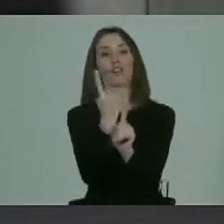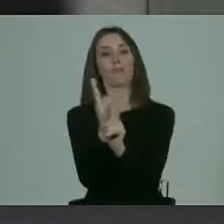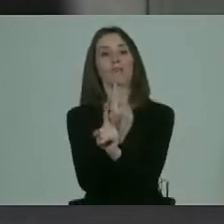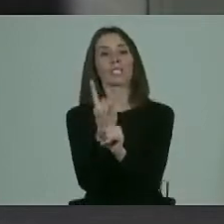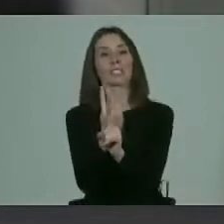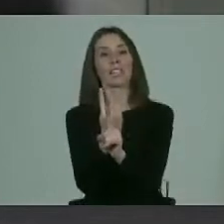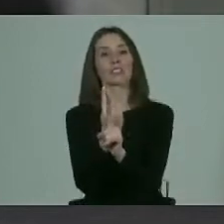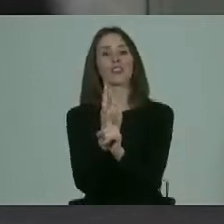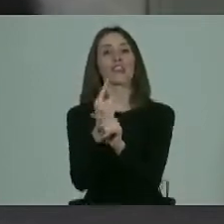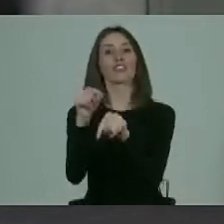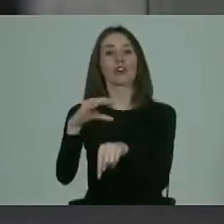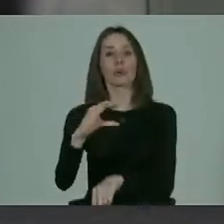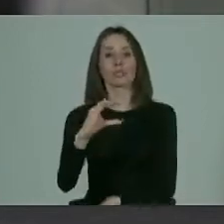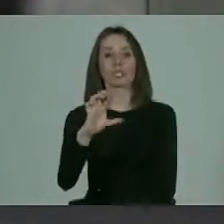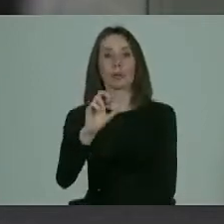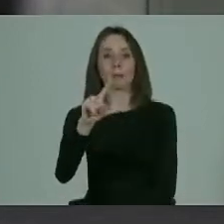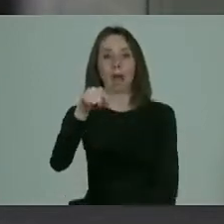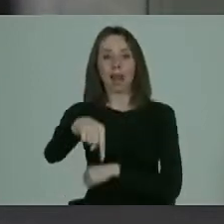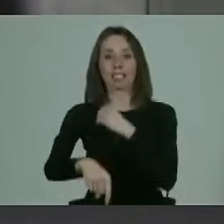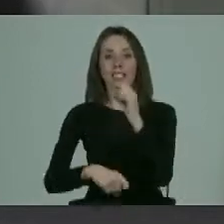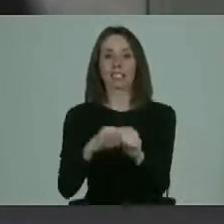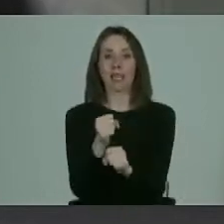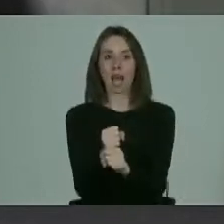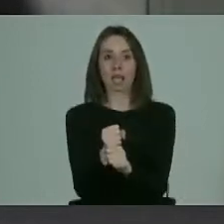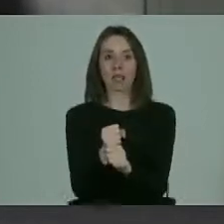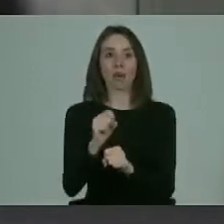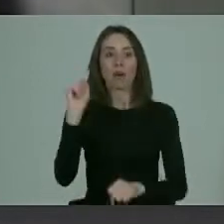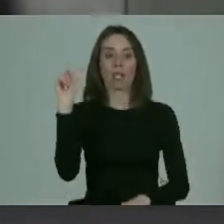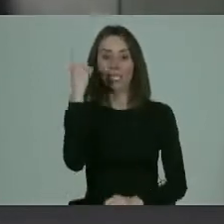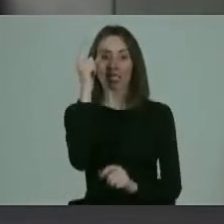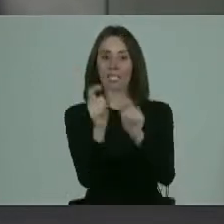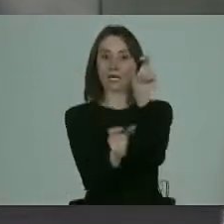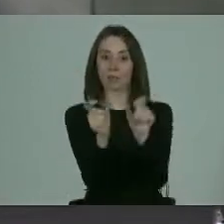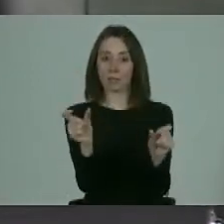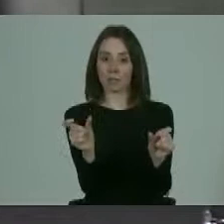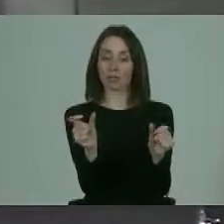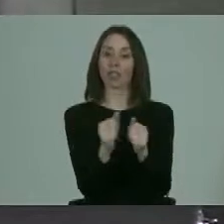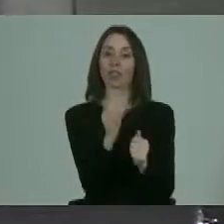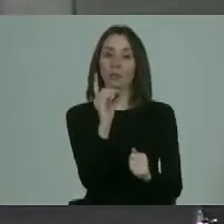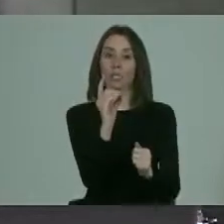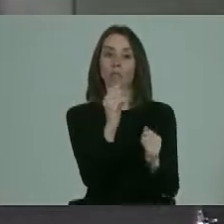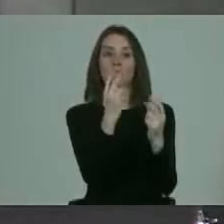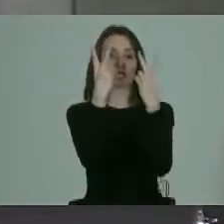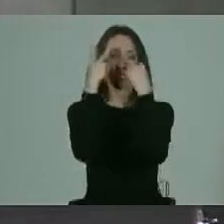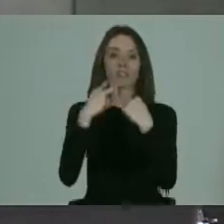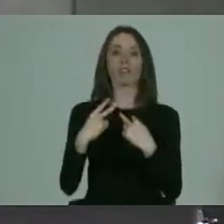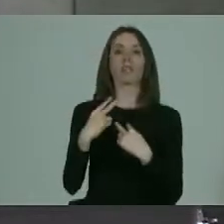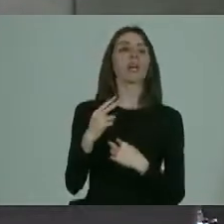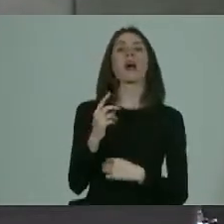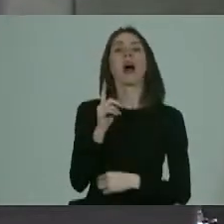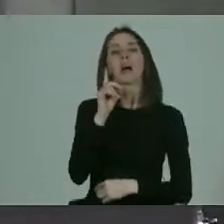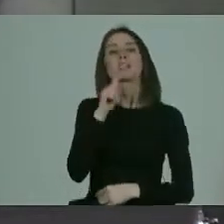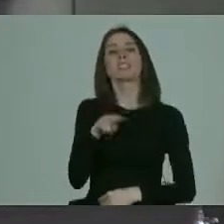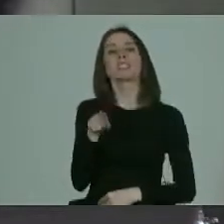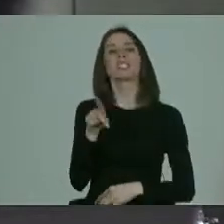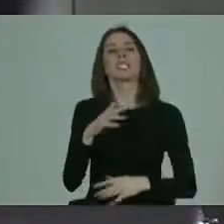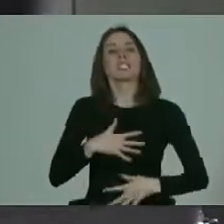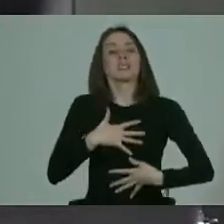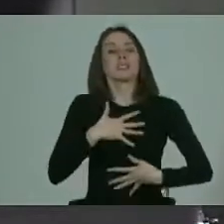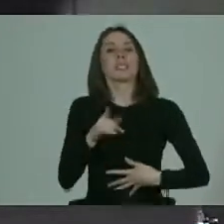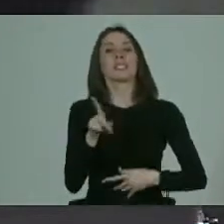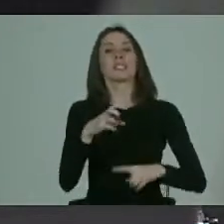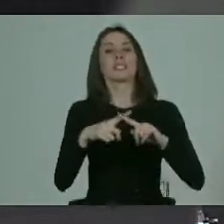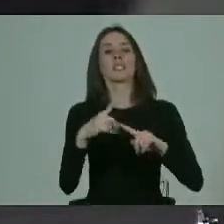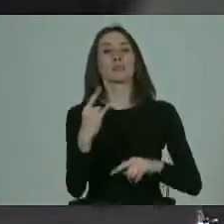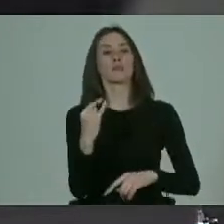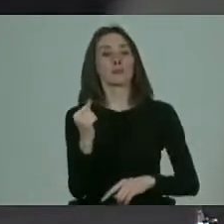existió en la Cepal este año. En general, las personas con discapacidad se nos ven como seres asexuados. Incluso hay